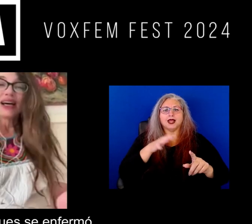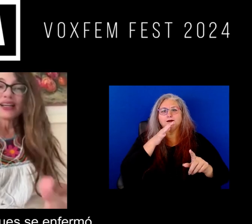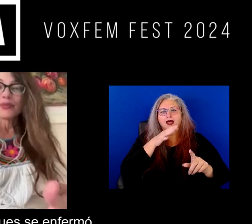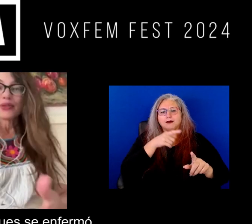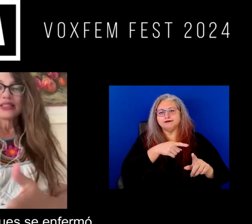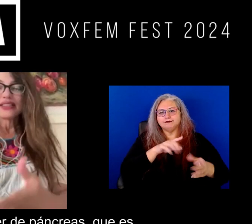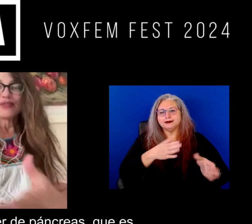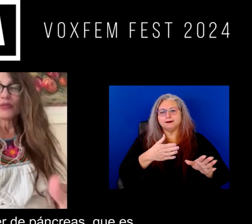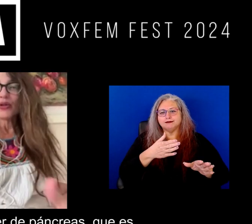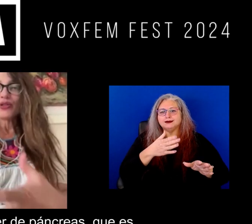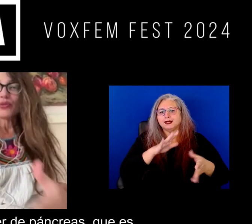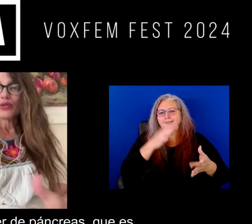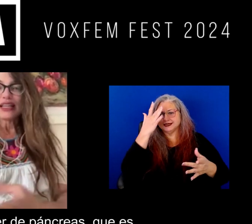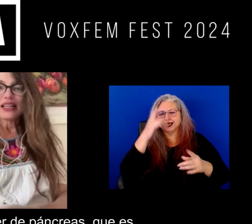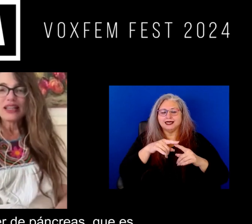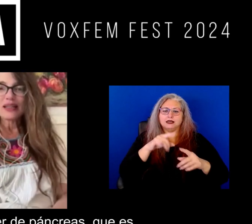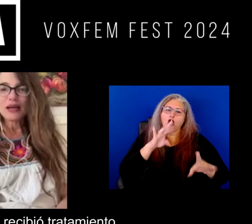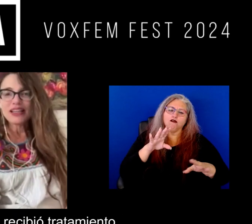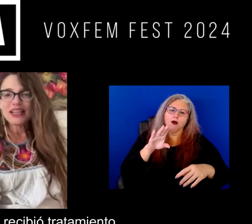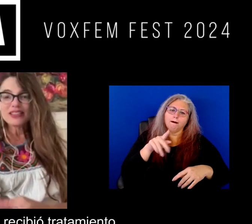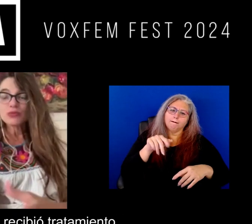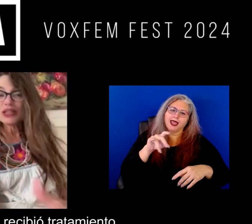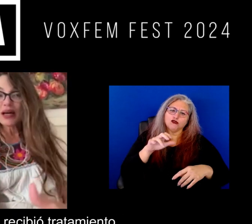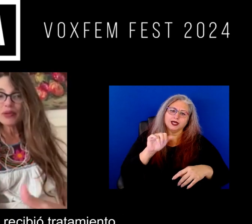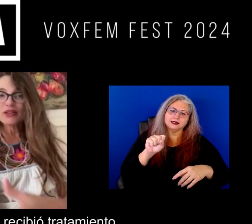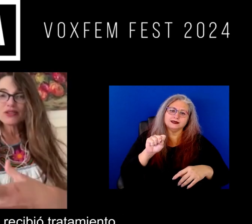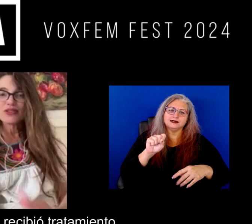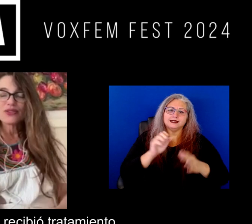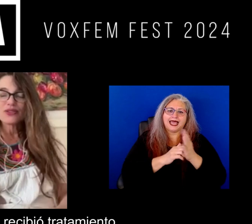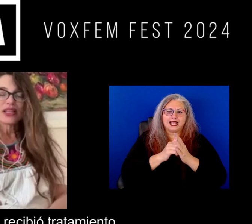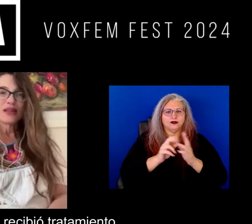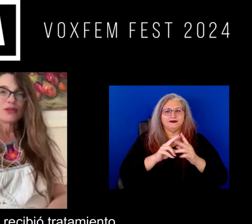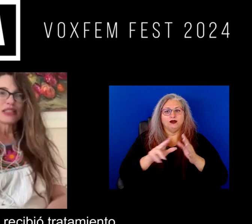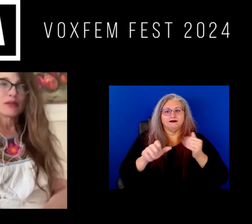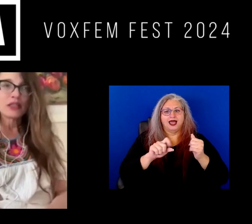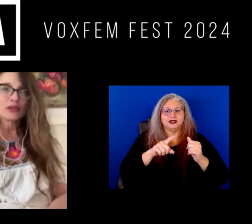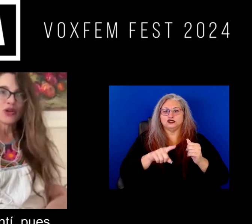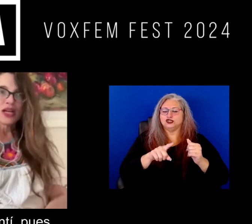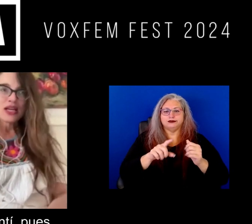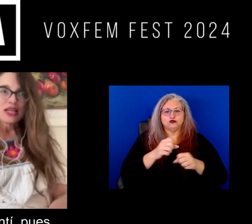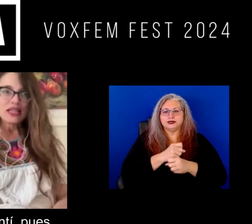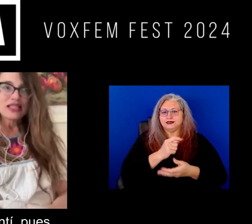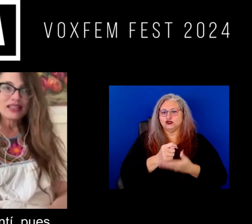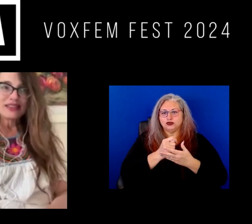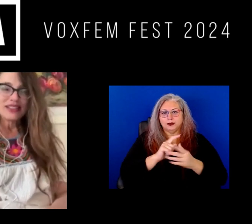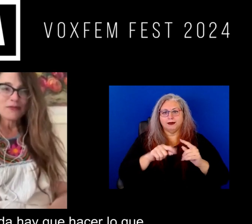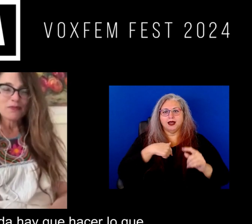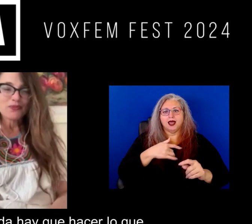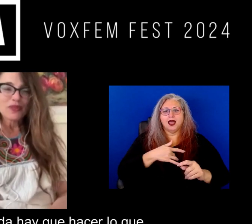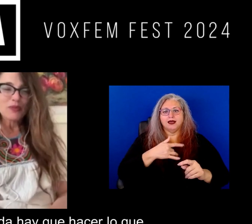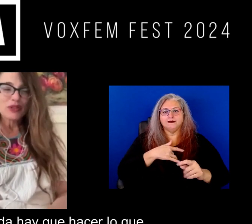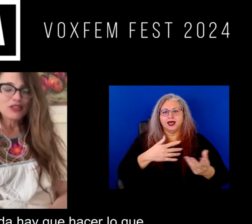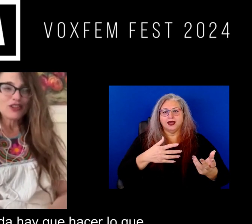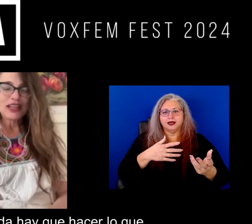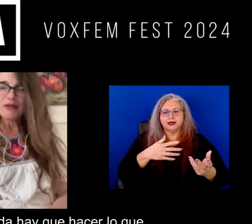mi mamá pues se enfermó de un brutal cáncer de páncreas que es muy rápido no recibió tratamiento y sentí